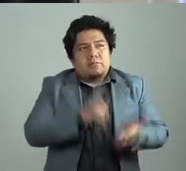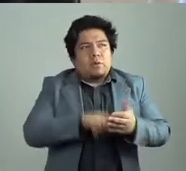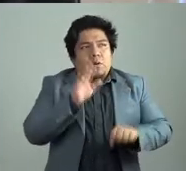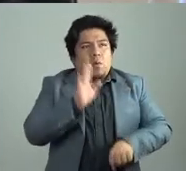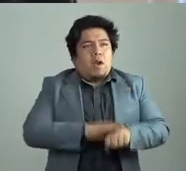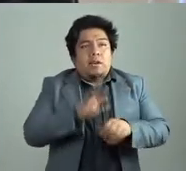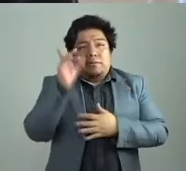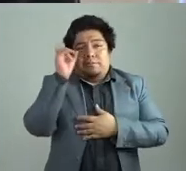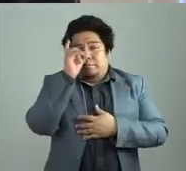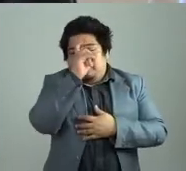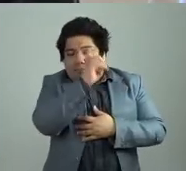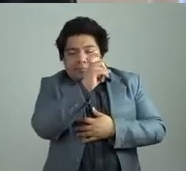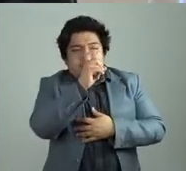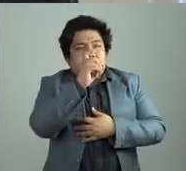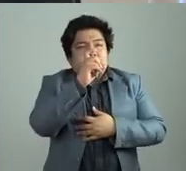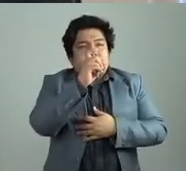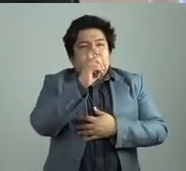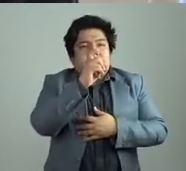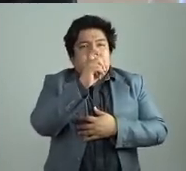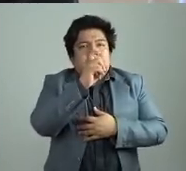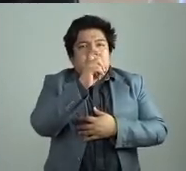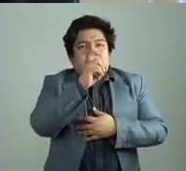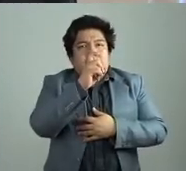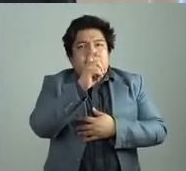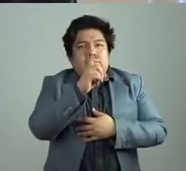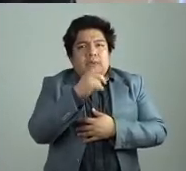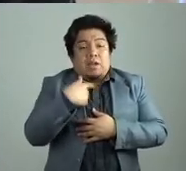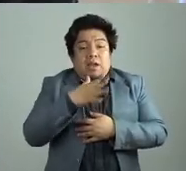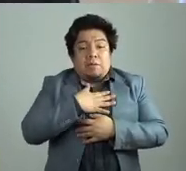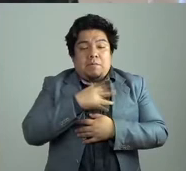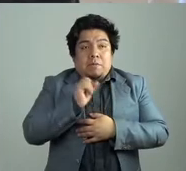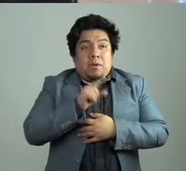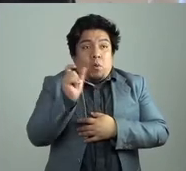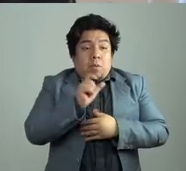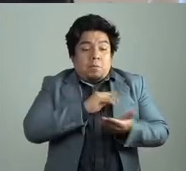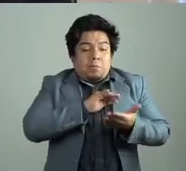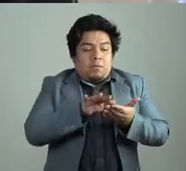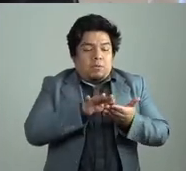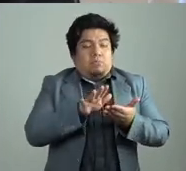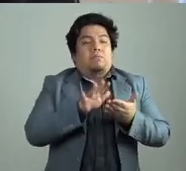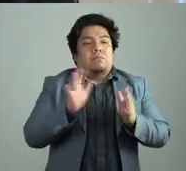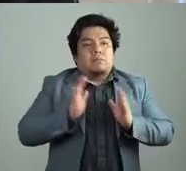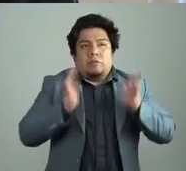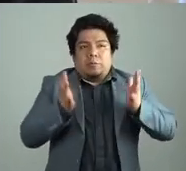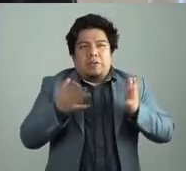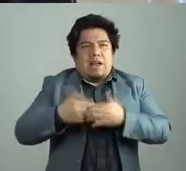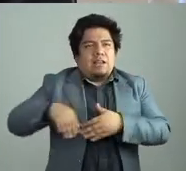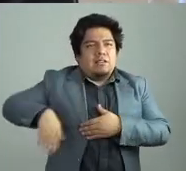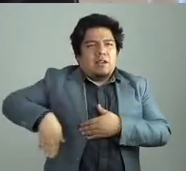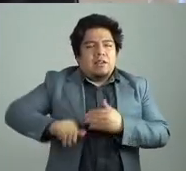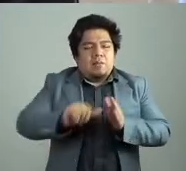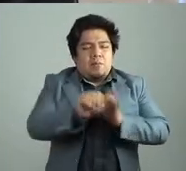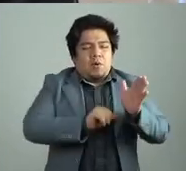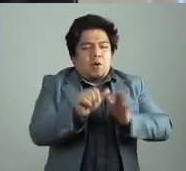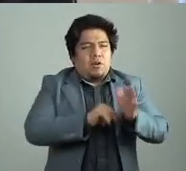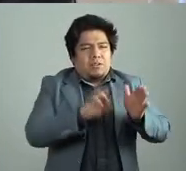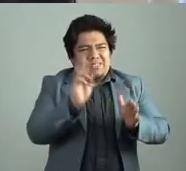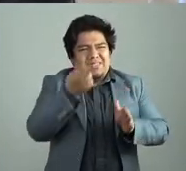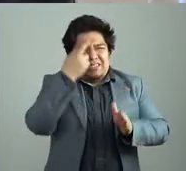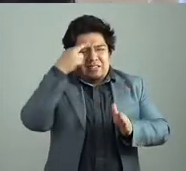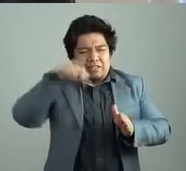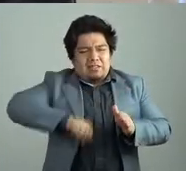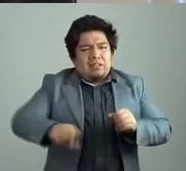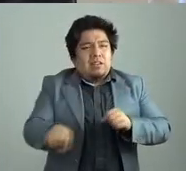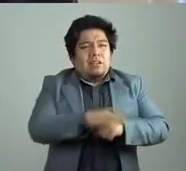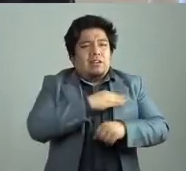complejo, ¿no? Que yo creo que a mí me sorprende porque se dio en estos meses de encierro, que fue